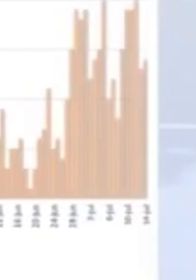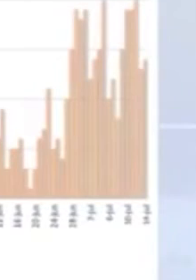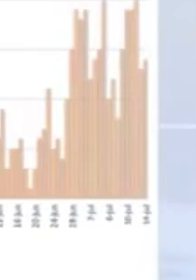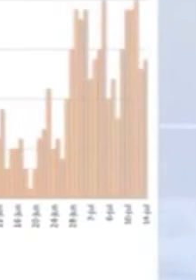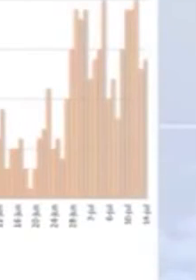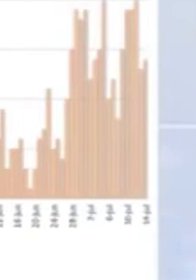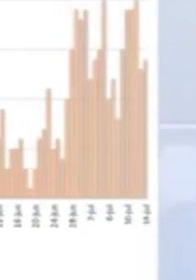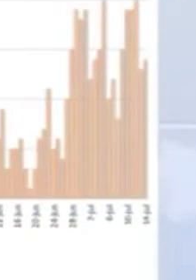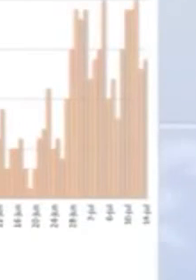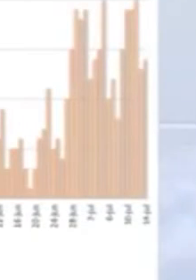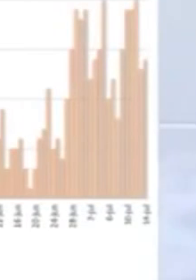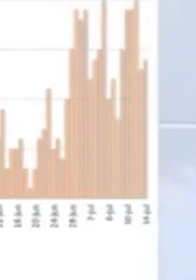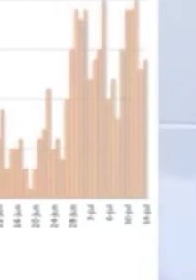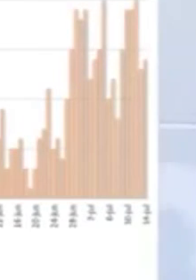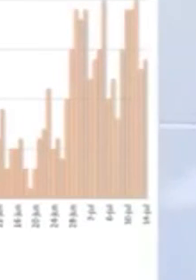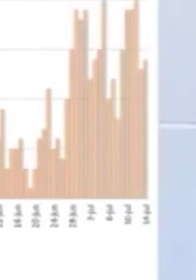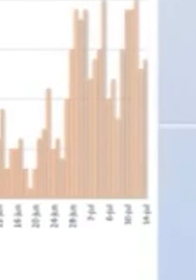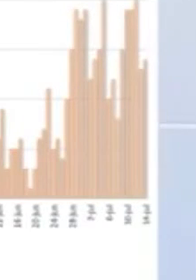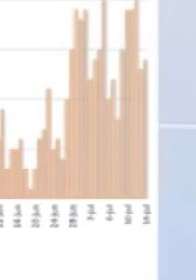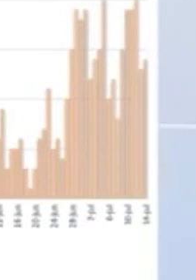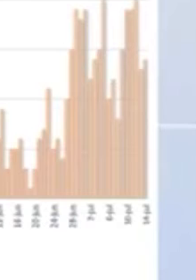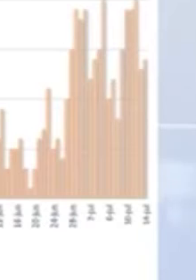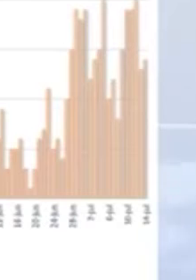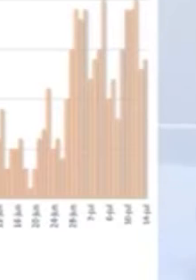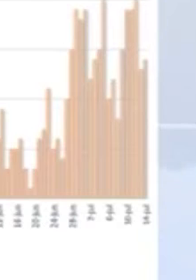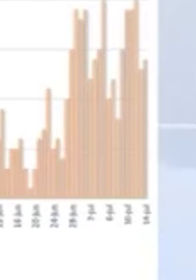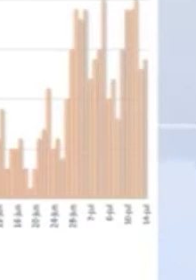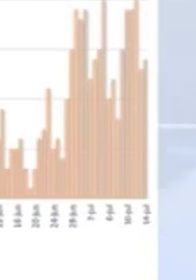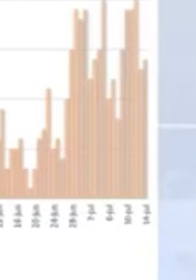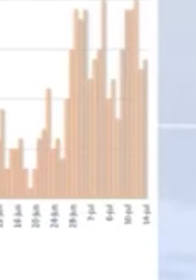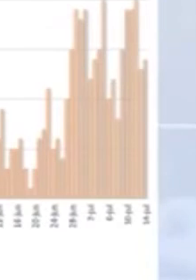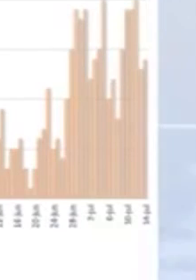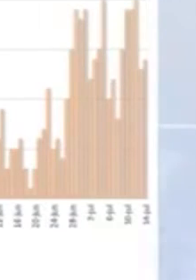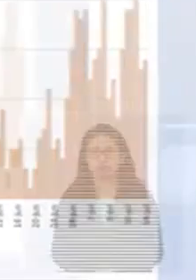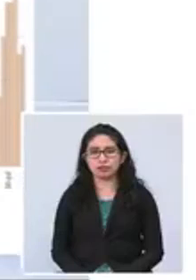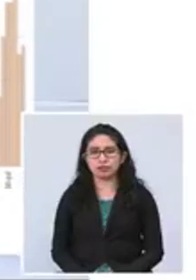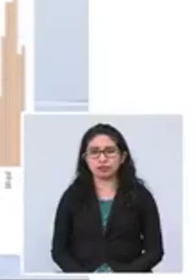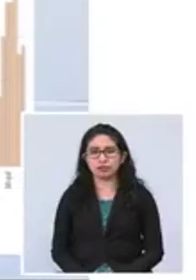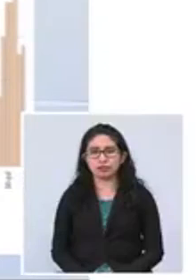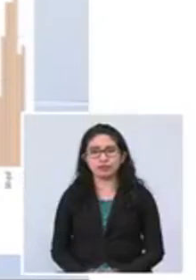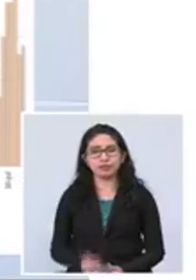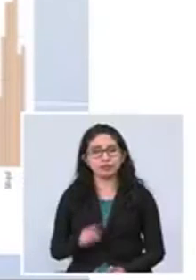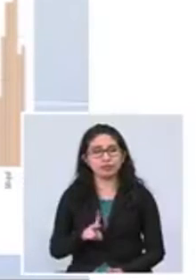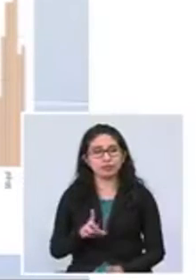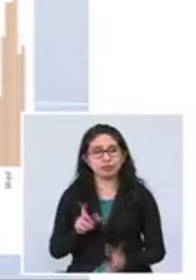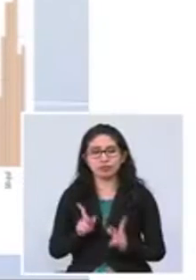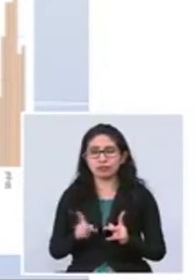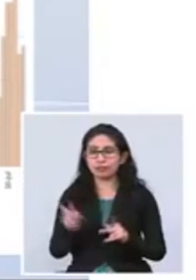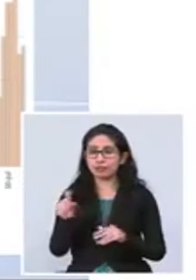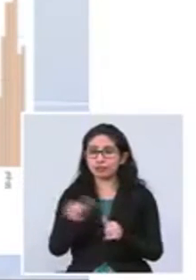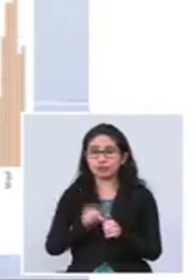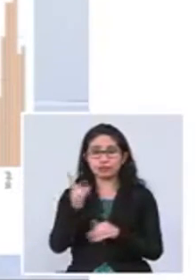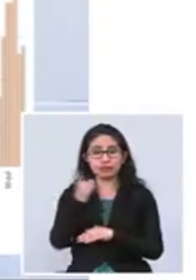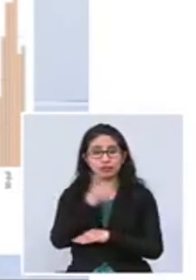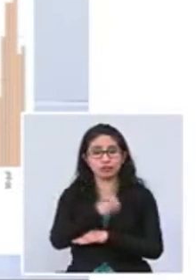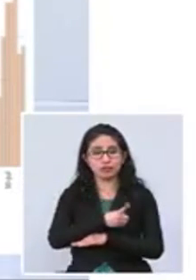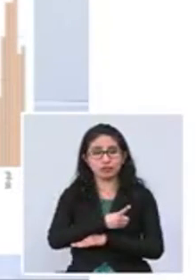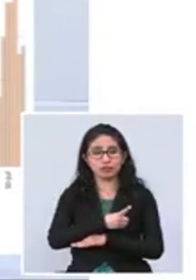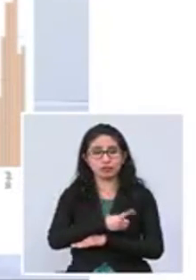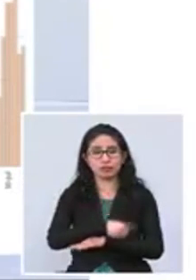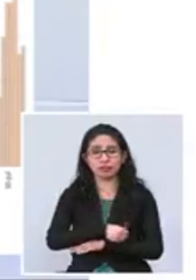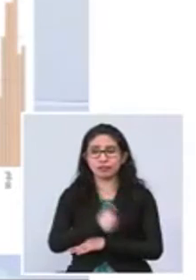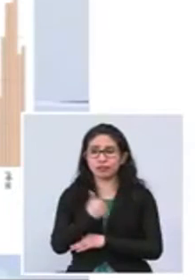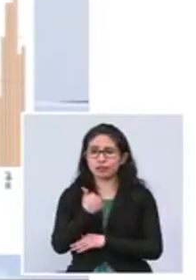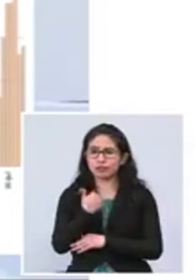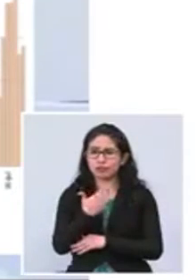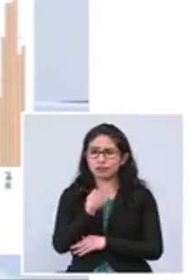En Cochabamba se diagnostican casos entre 150 y 200 por día, con una mortalidad de 15 a